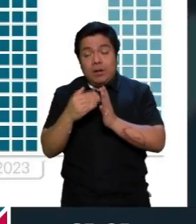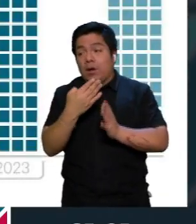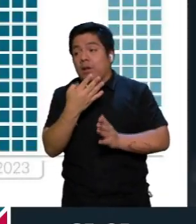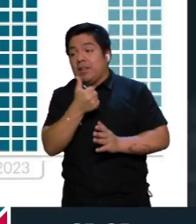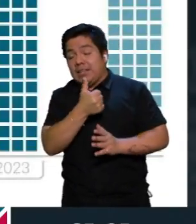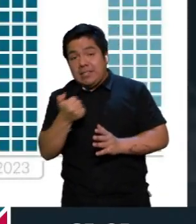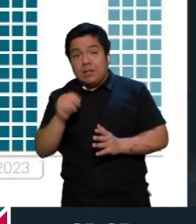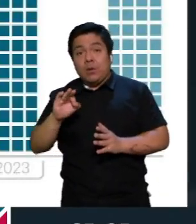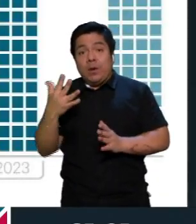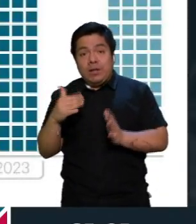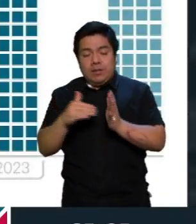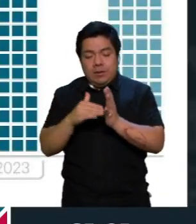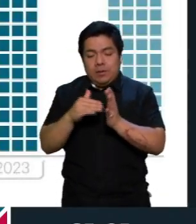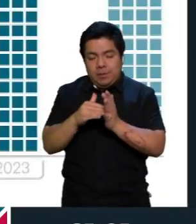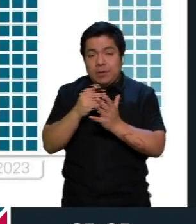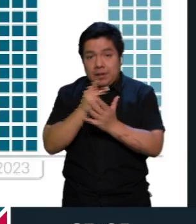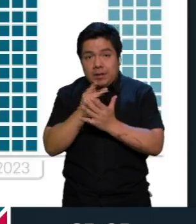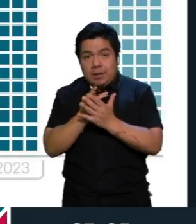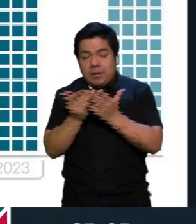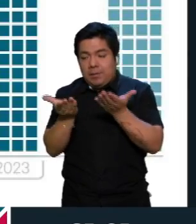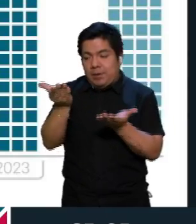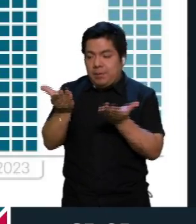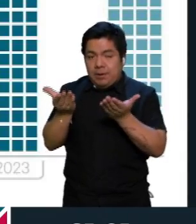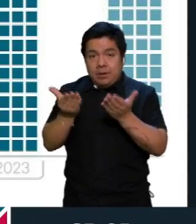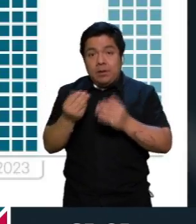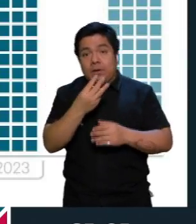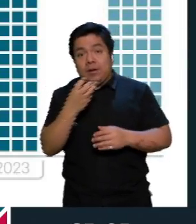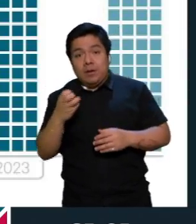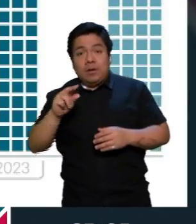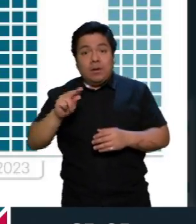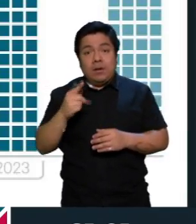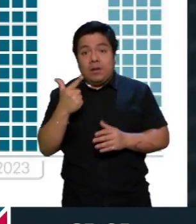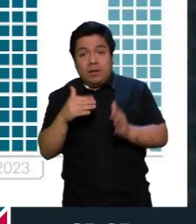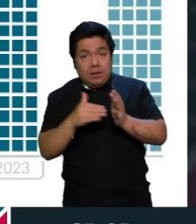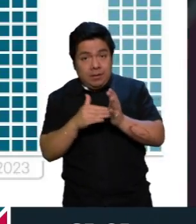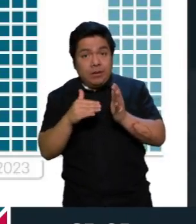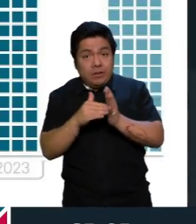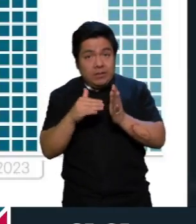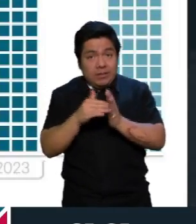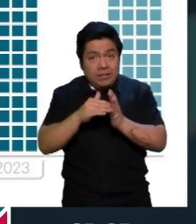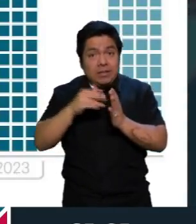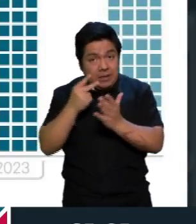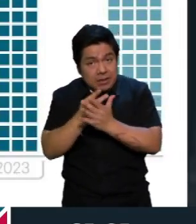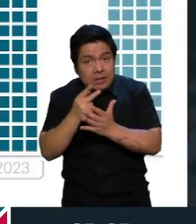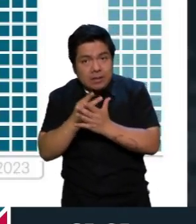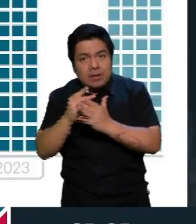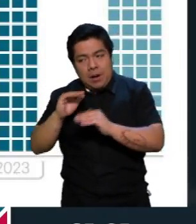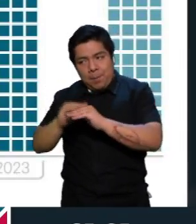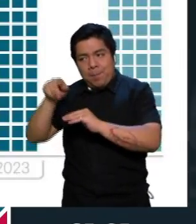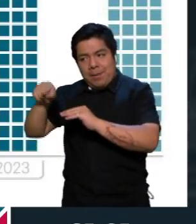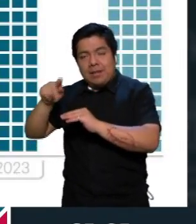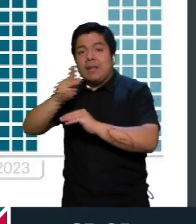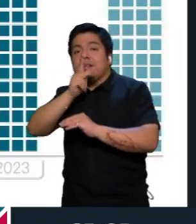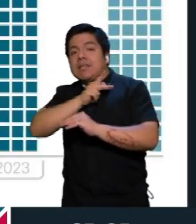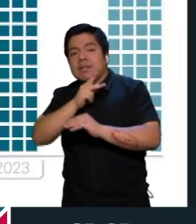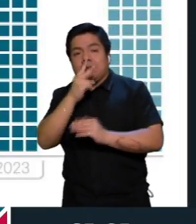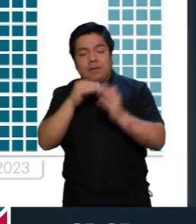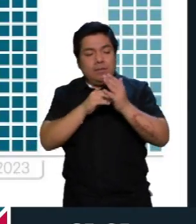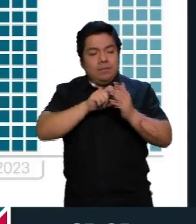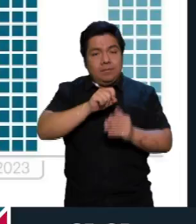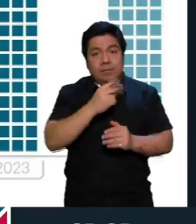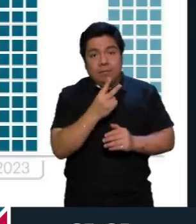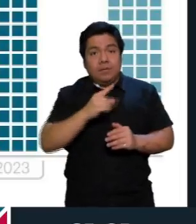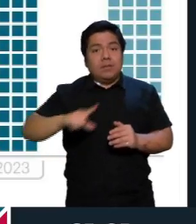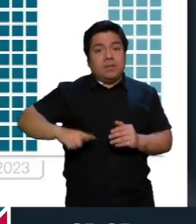millones de pesos. El balance final fue de 387 mil millones de pesos a favor de Pemex. En 2022 el gobierno